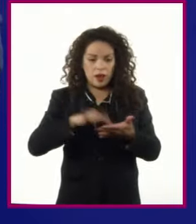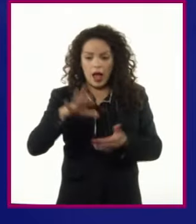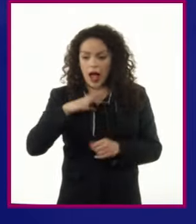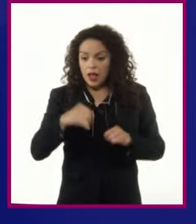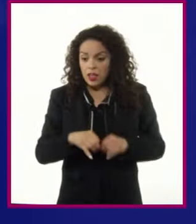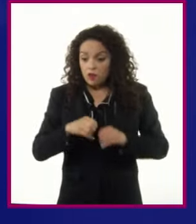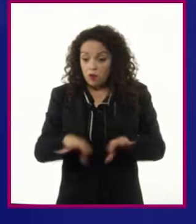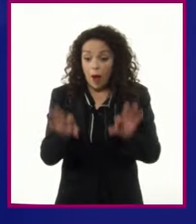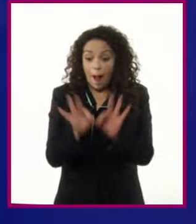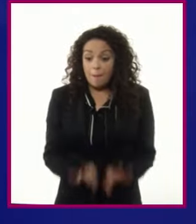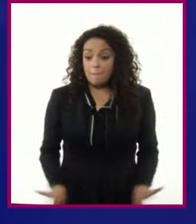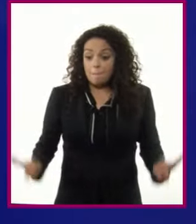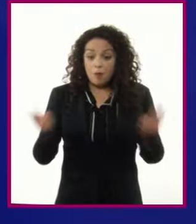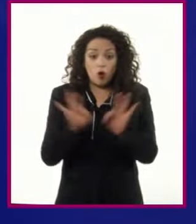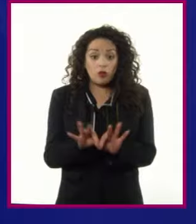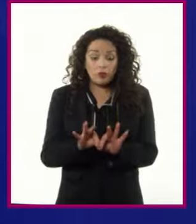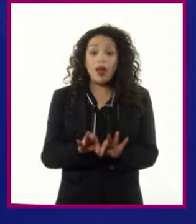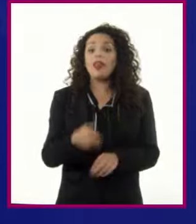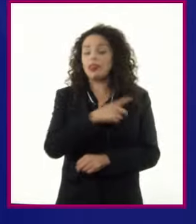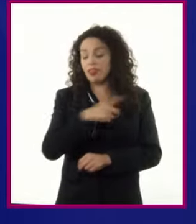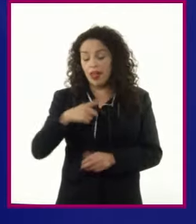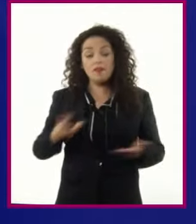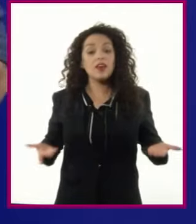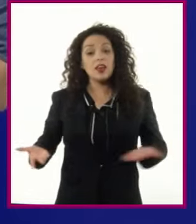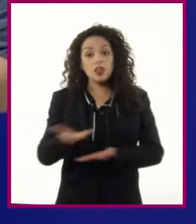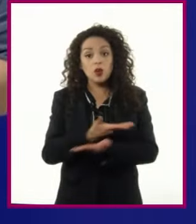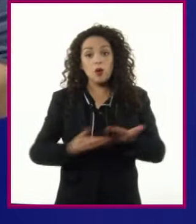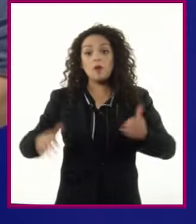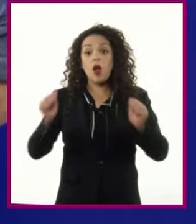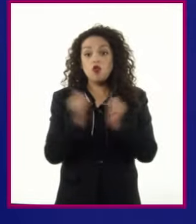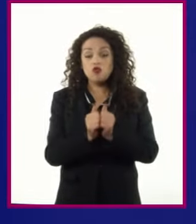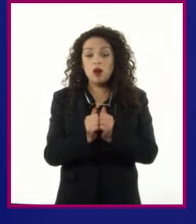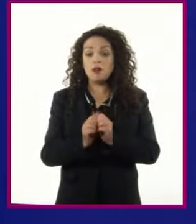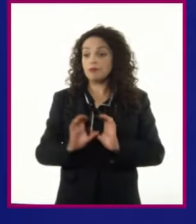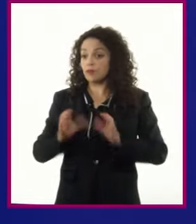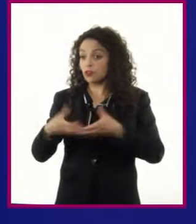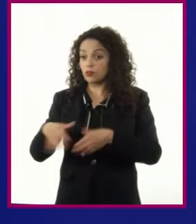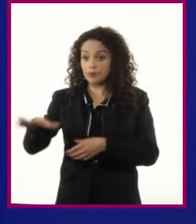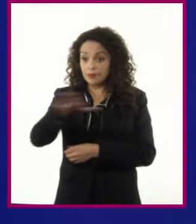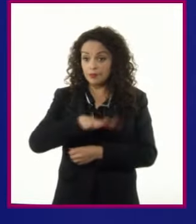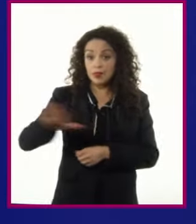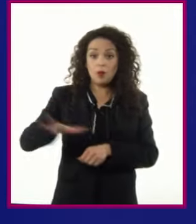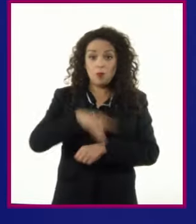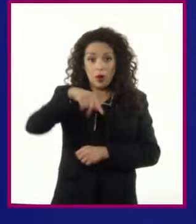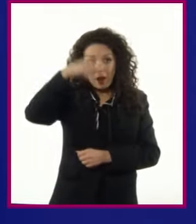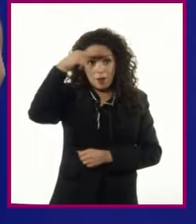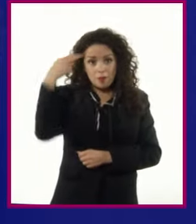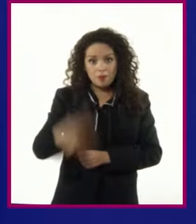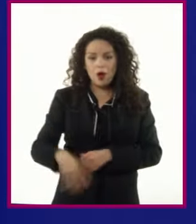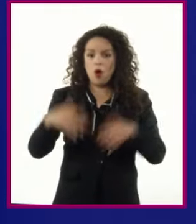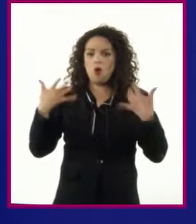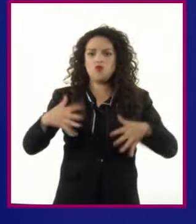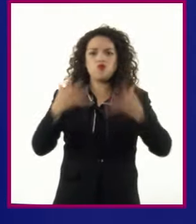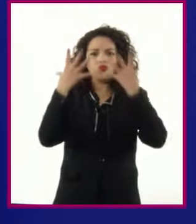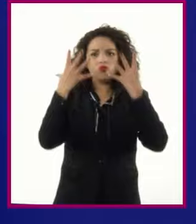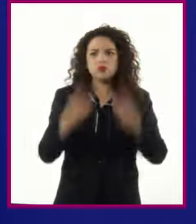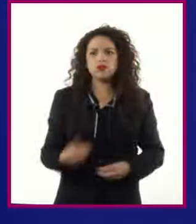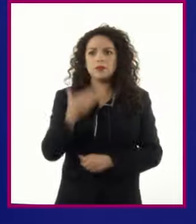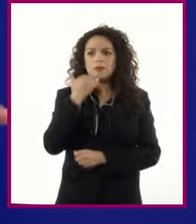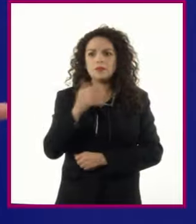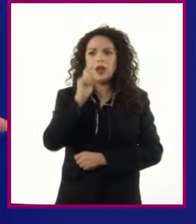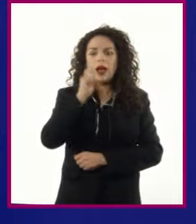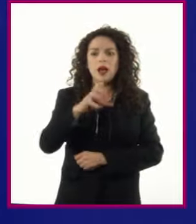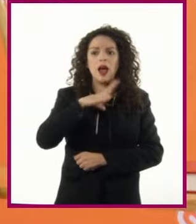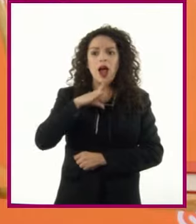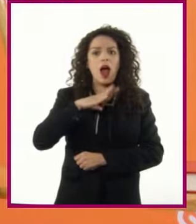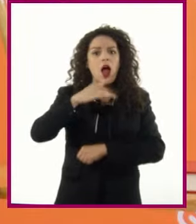importante Que sería pertinente compartir con la comunidad Pues nuestro país es rico en la producción del nopal